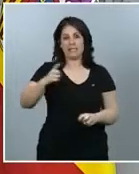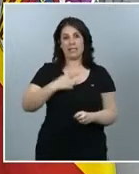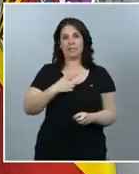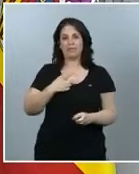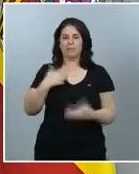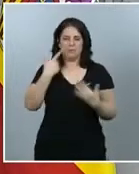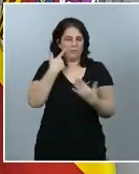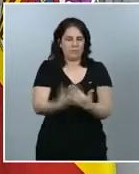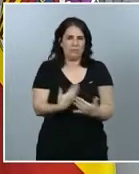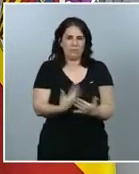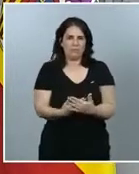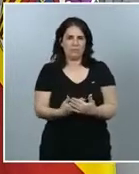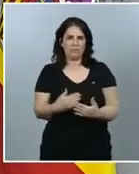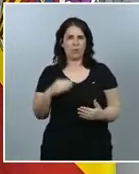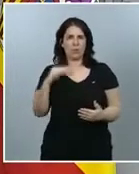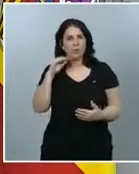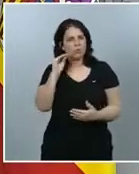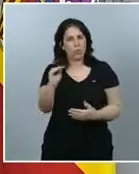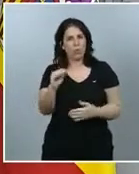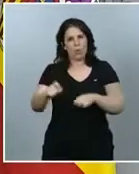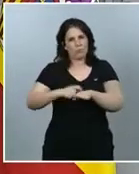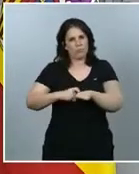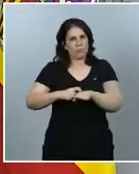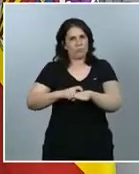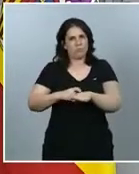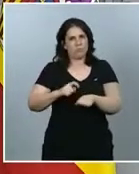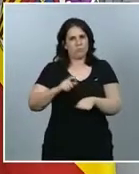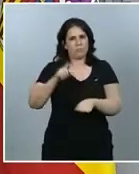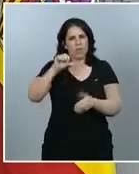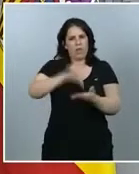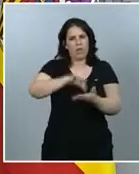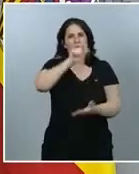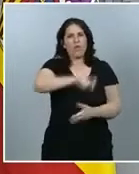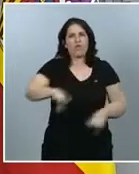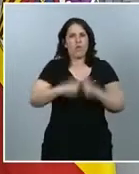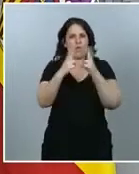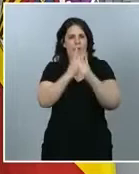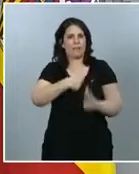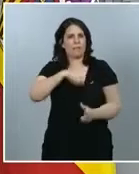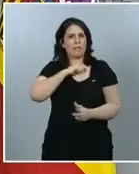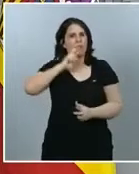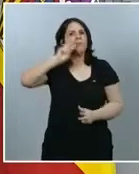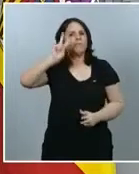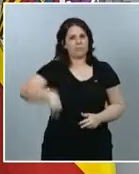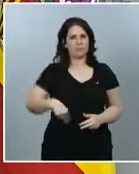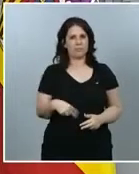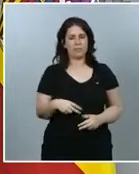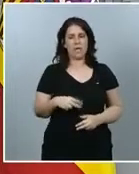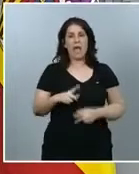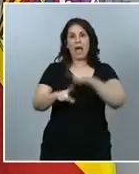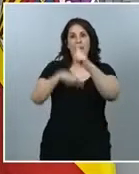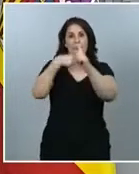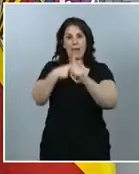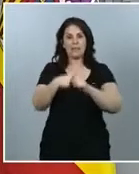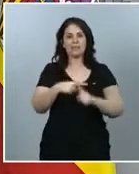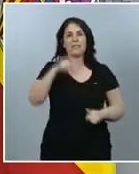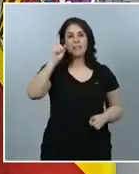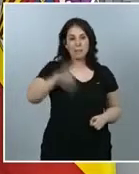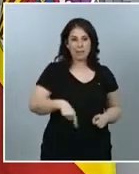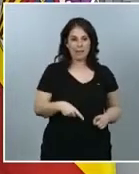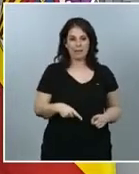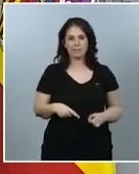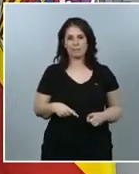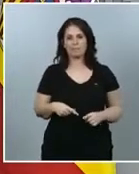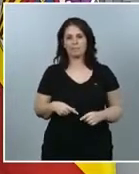altruista que caracteriza a nuestra ciudadanía. Una generosidad que, además, se ha extendido dentro de los núcleos de núcleos